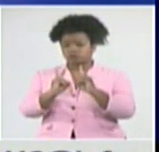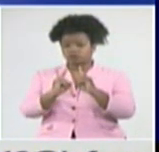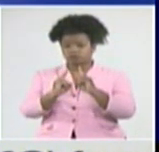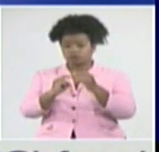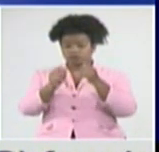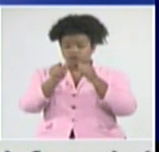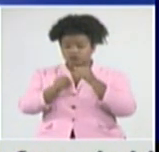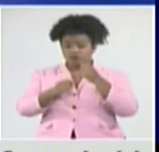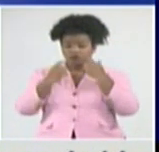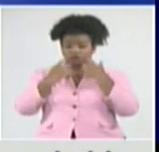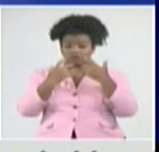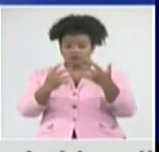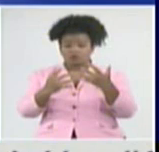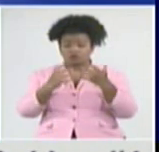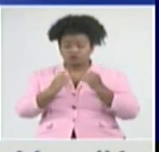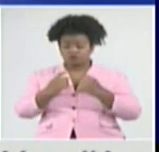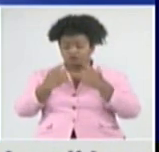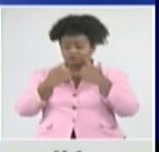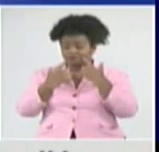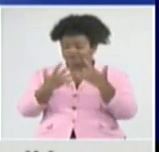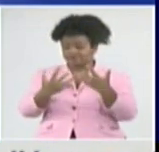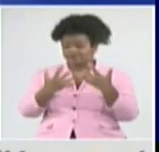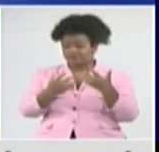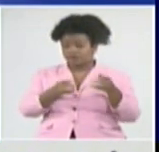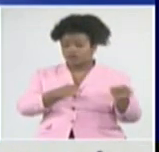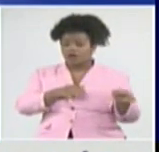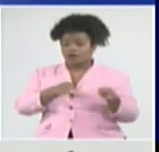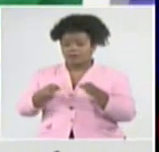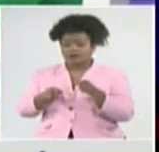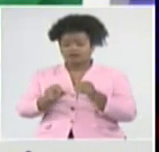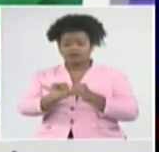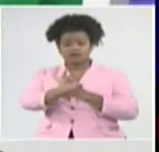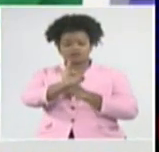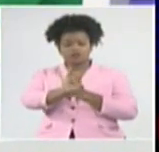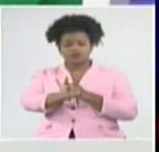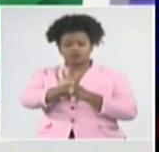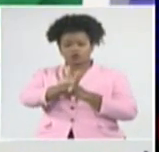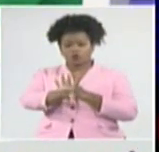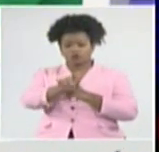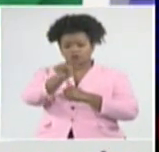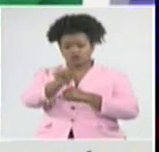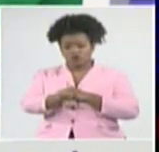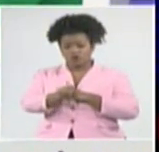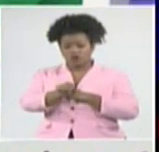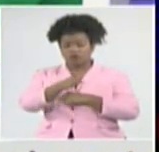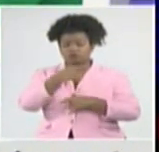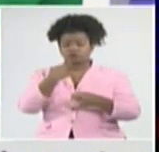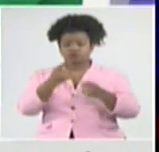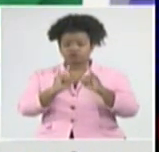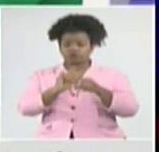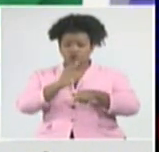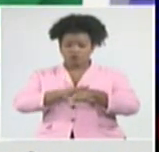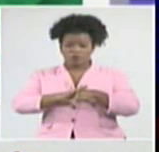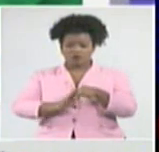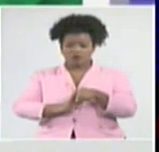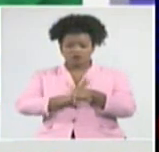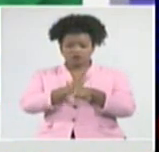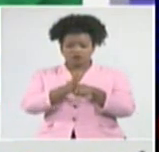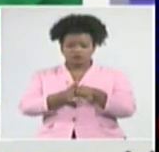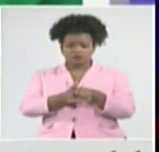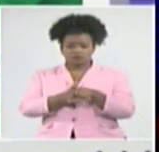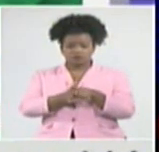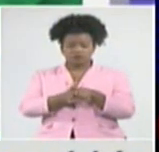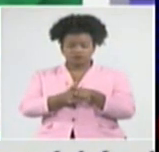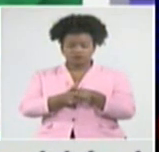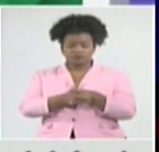además, el fallecimiento de 74 personas con COVID-19 en nuestro país. Todavía una cifra